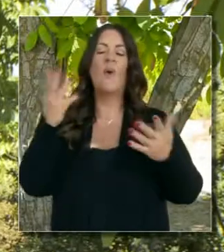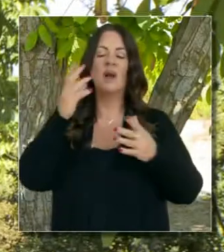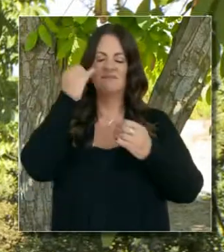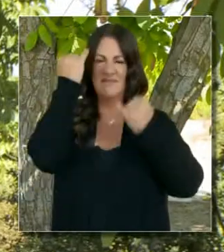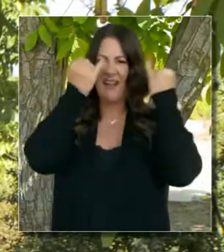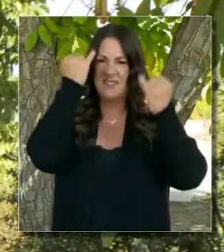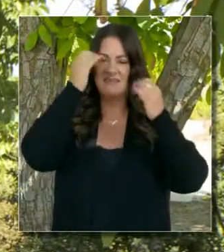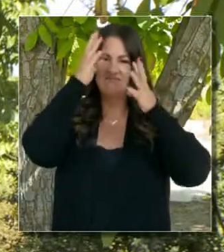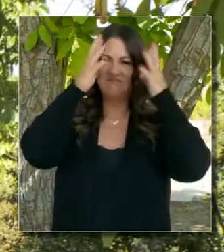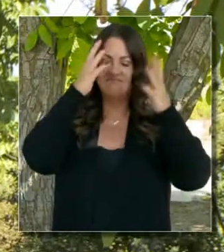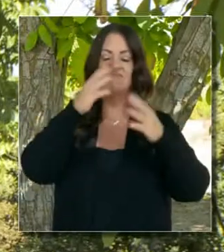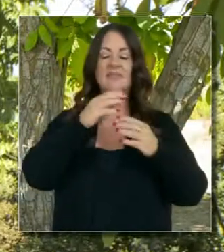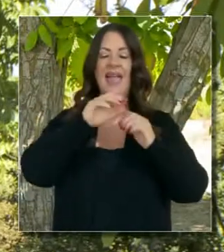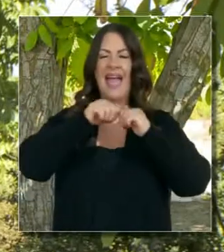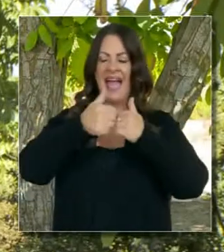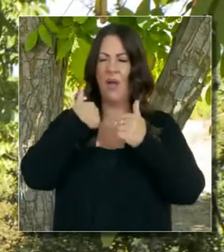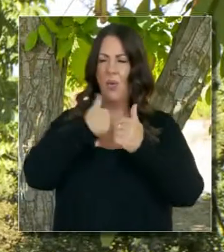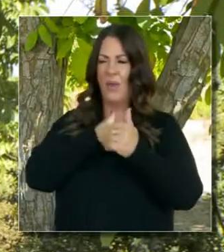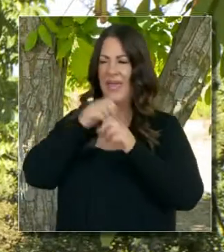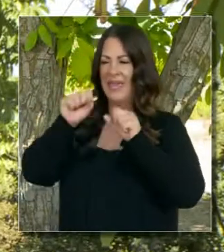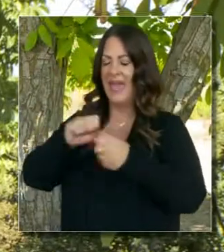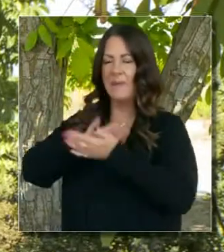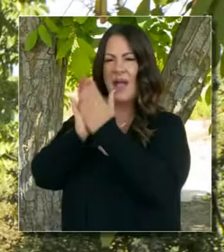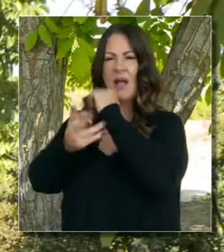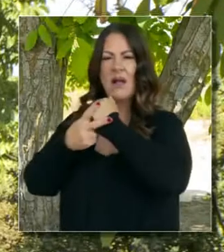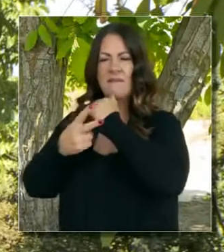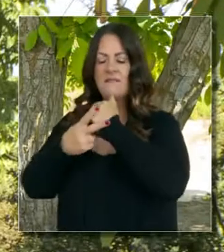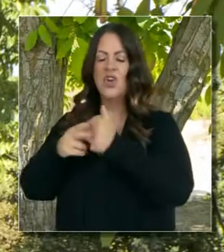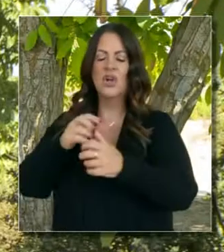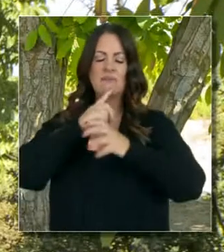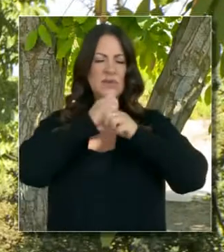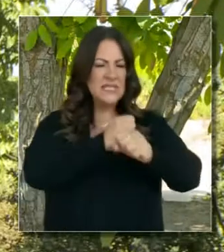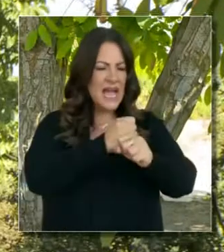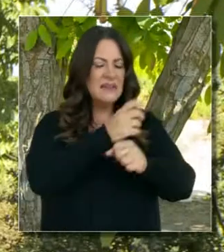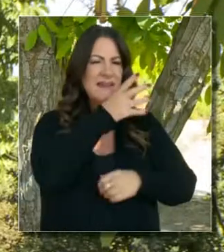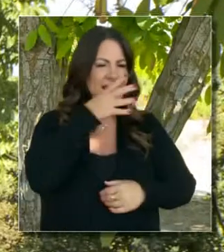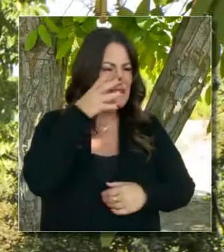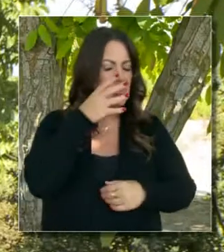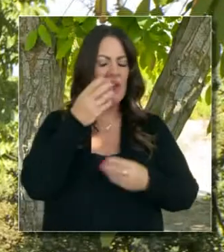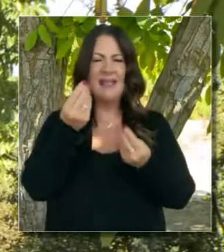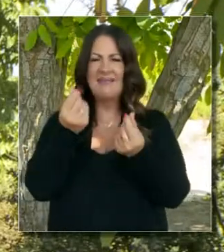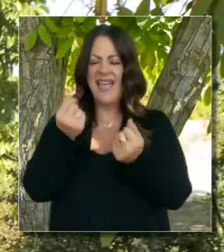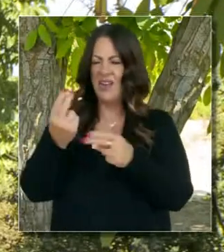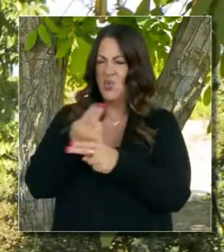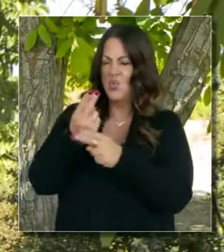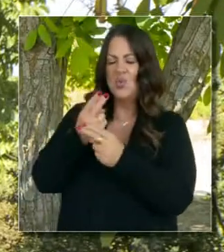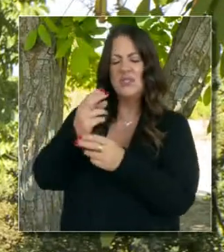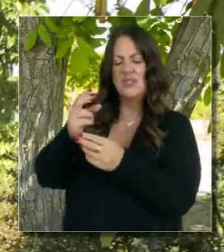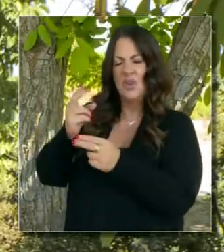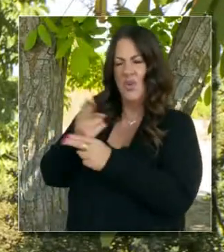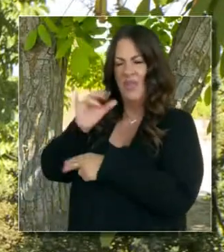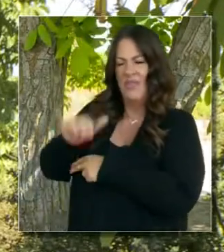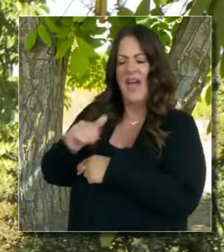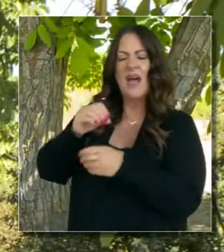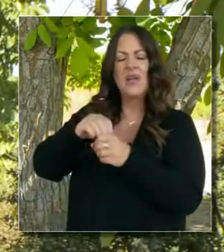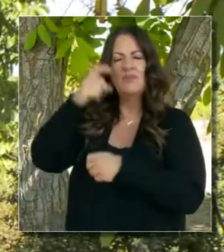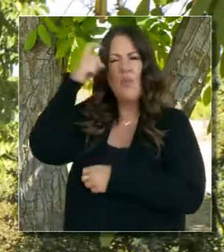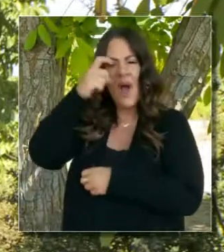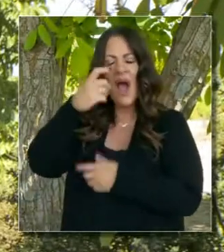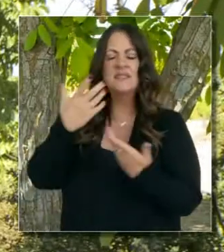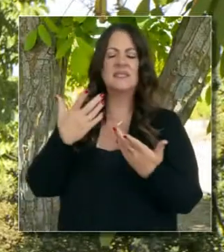Y la idea de traer innovación y conservación entre mezcladas, intervención y uso de tierra. Para